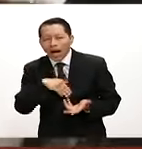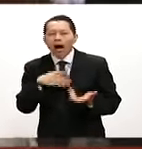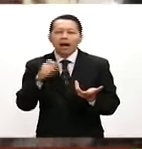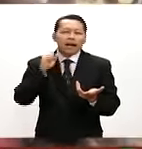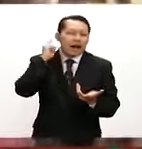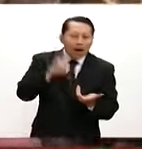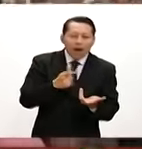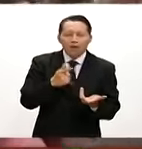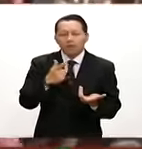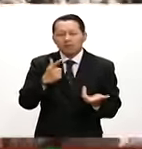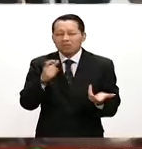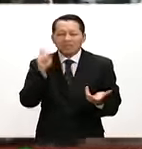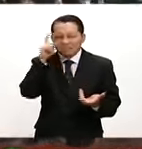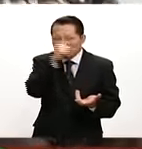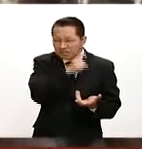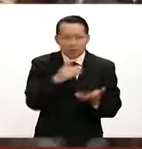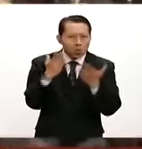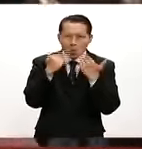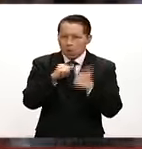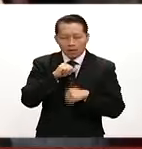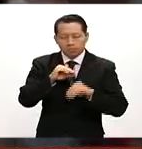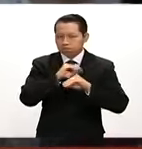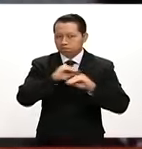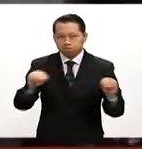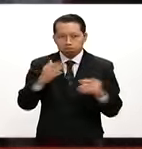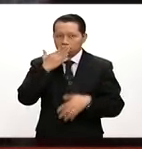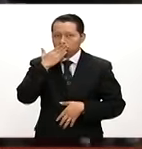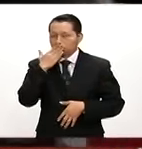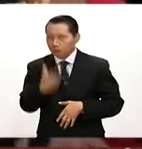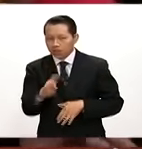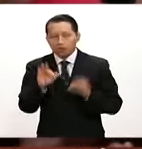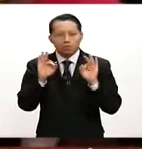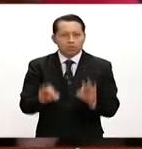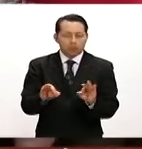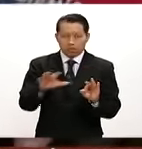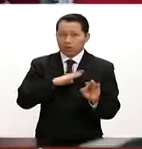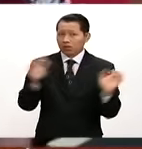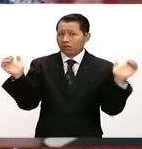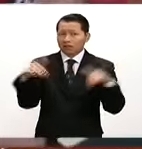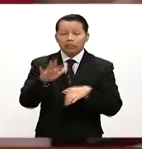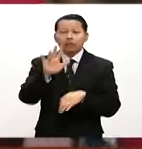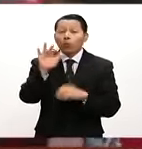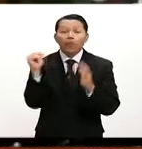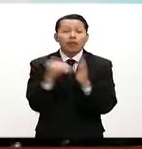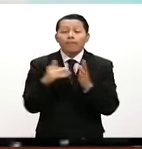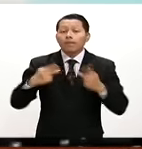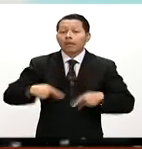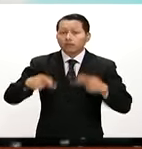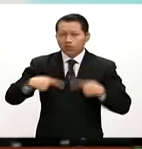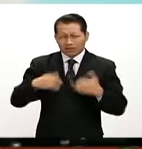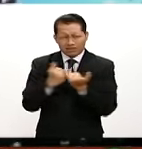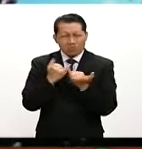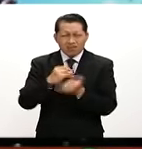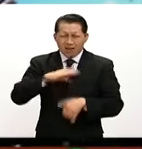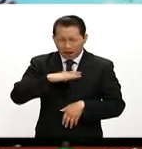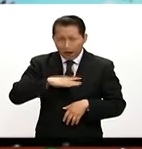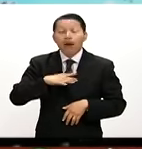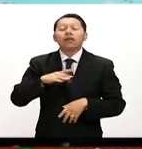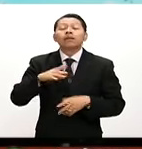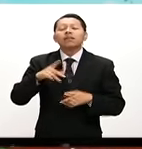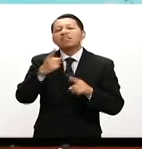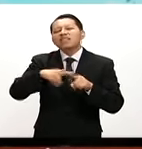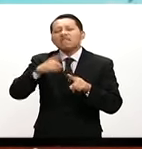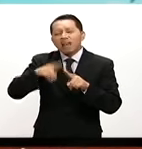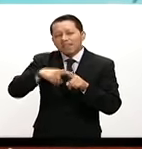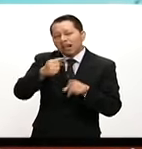mayores. A pesar de que, como comentaba, se registraron 50 mil personas, hay algunos medios de comunicación a nivel local que dice que